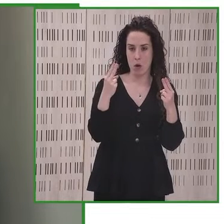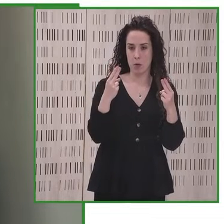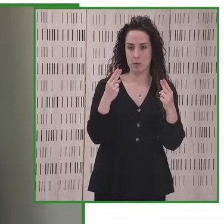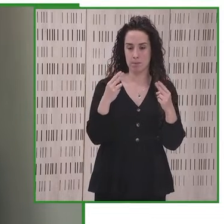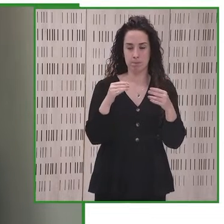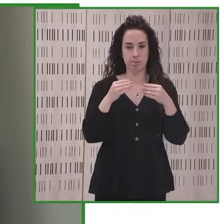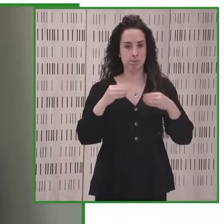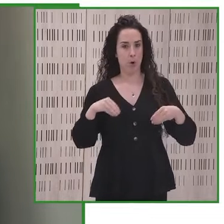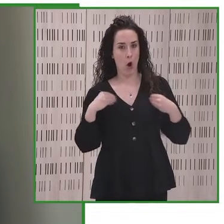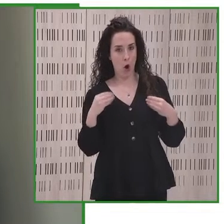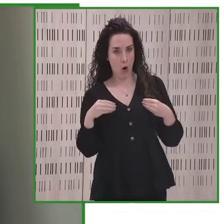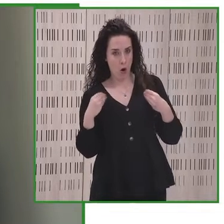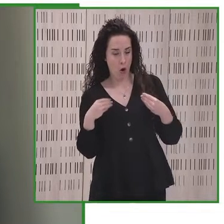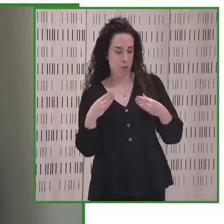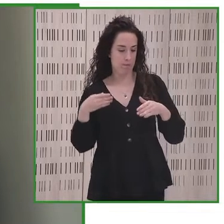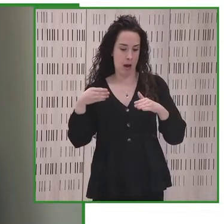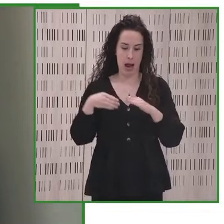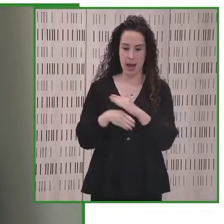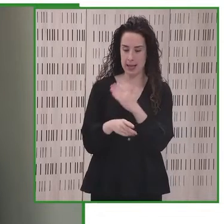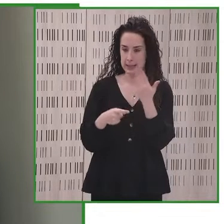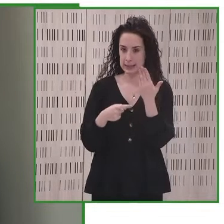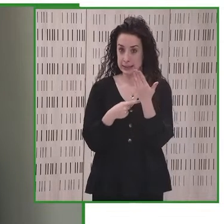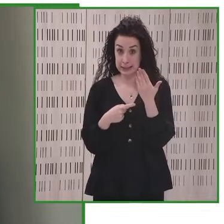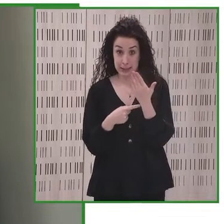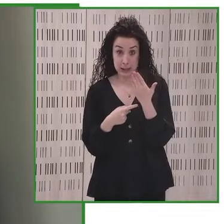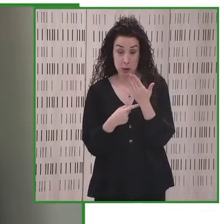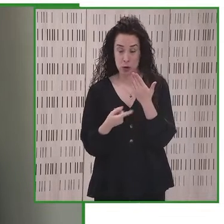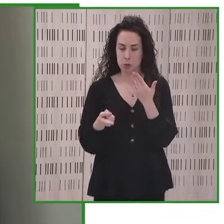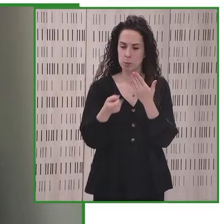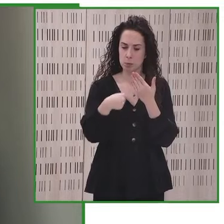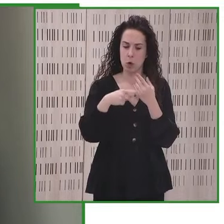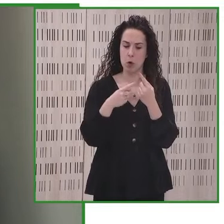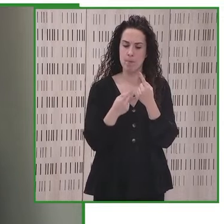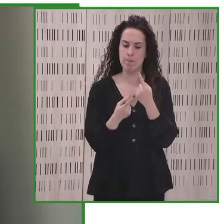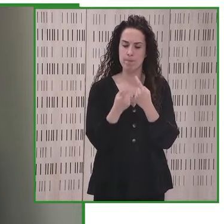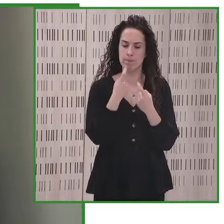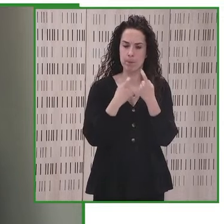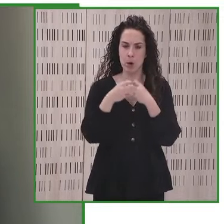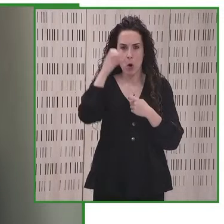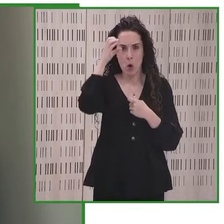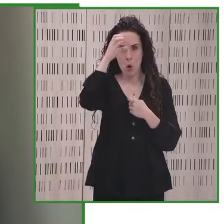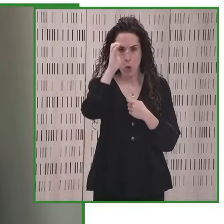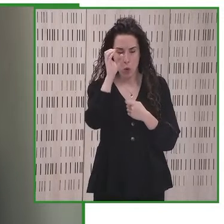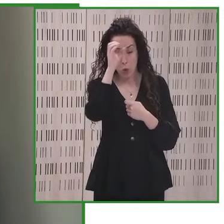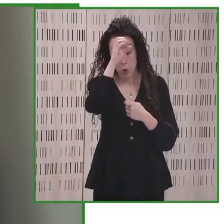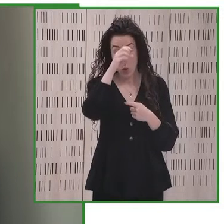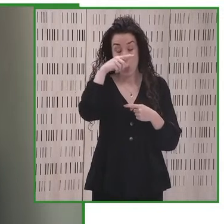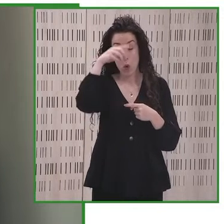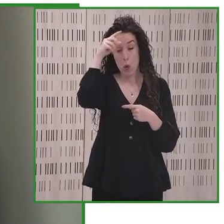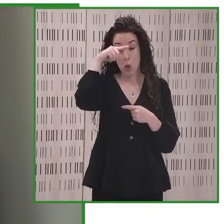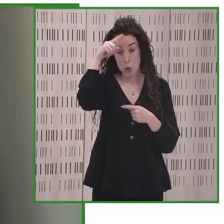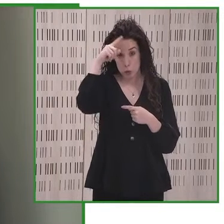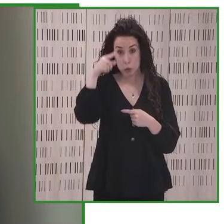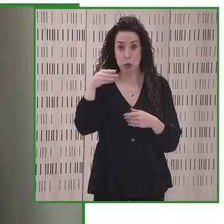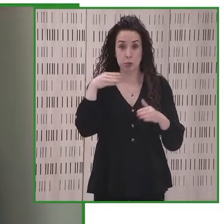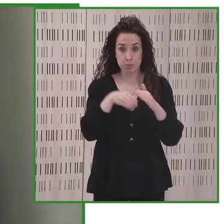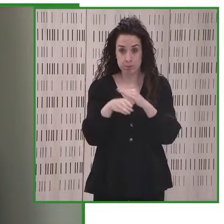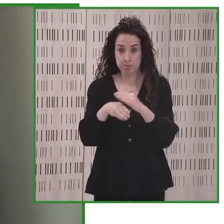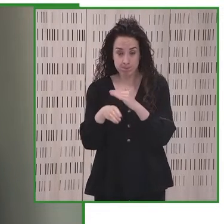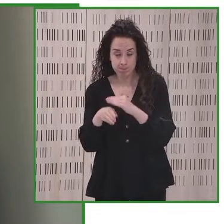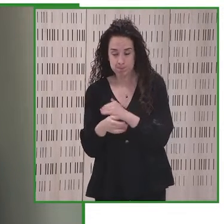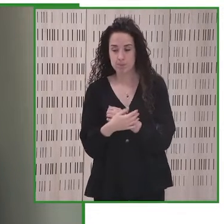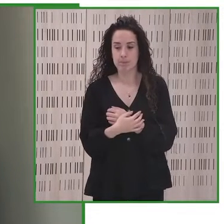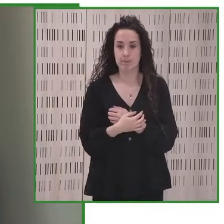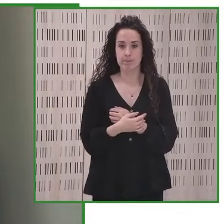el acceso y el uso de tecnologías que permiten acceder a la información y la cultura entre muchos otros ámbitos En particular, me quiero